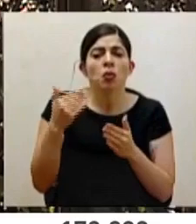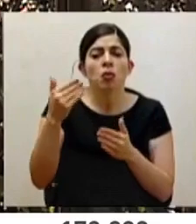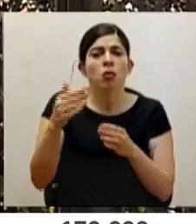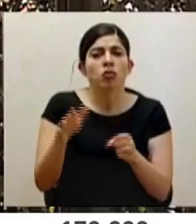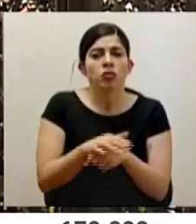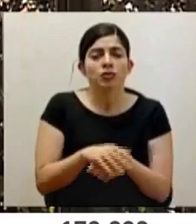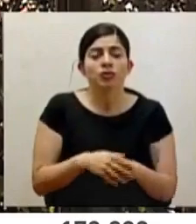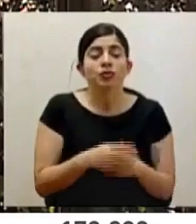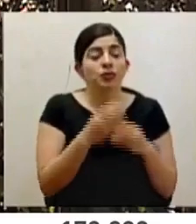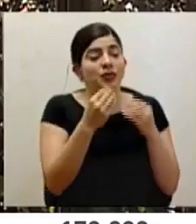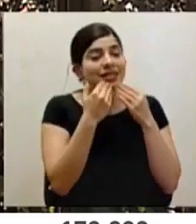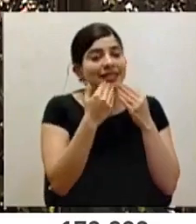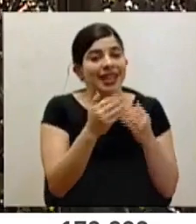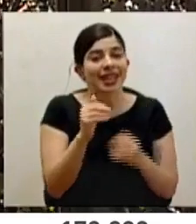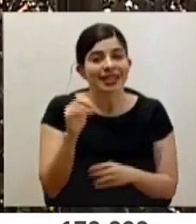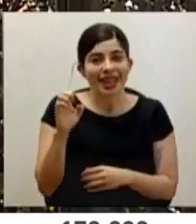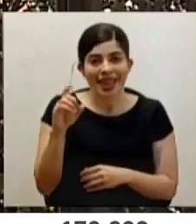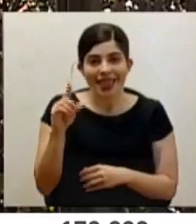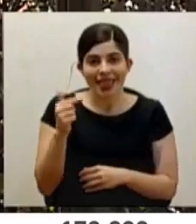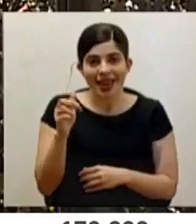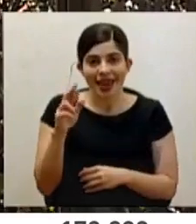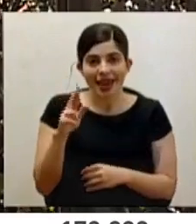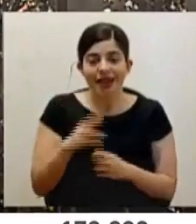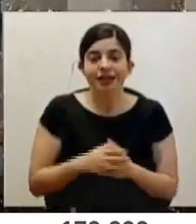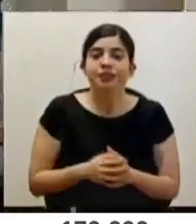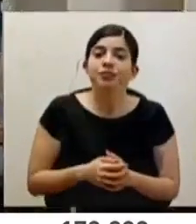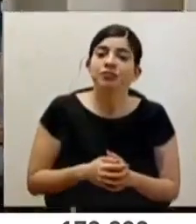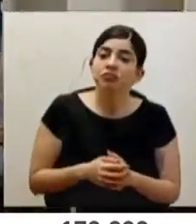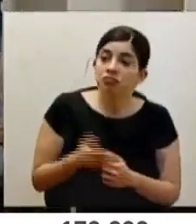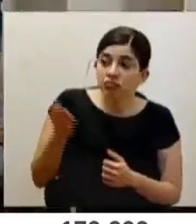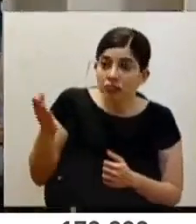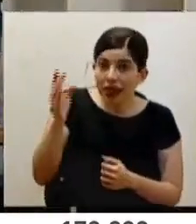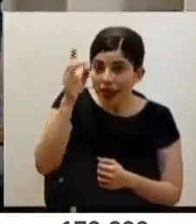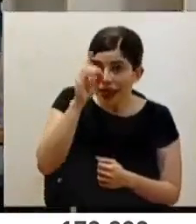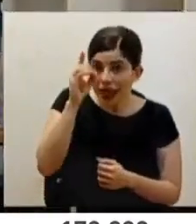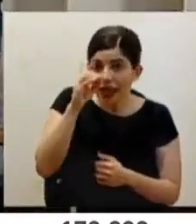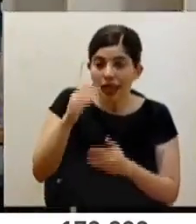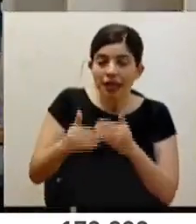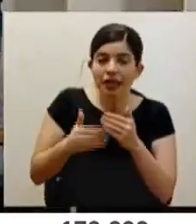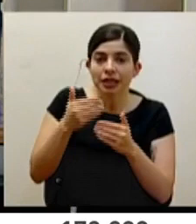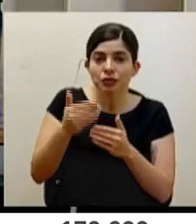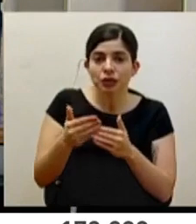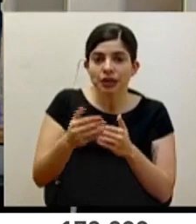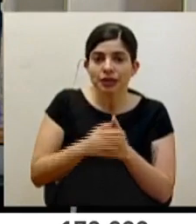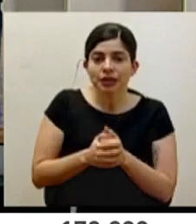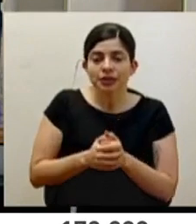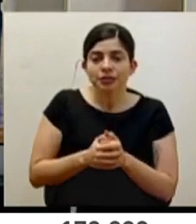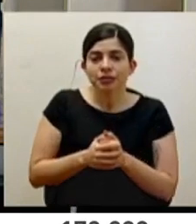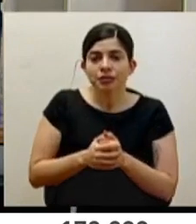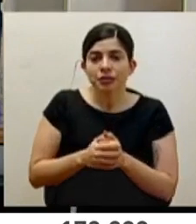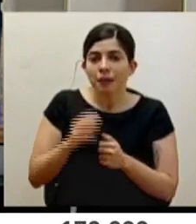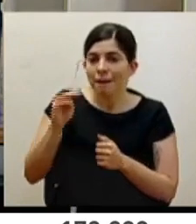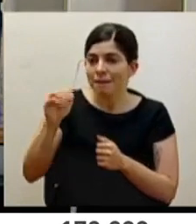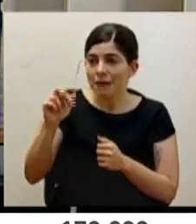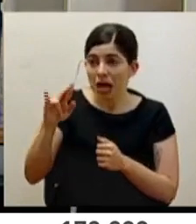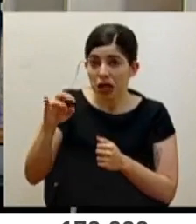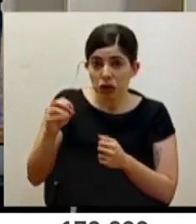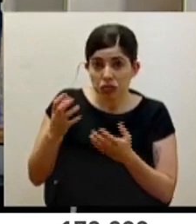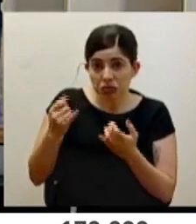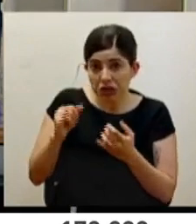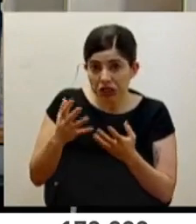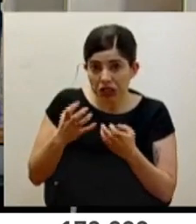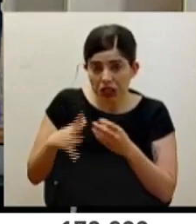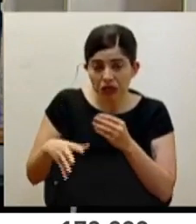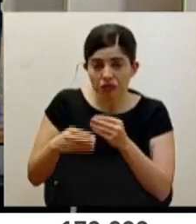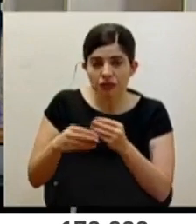Muchísimas gracias, don Edgar. Hablaba don Daniel y después don Mario, ¿podría aportar